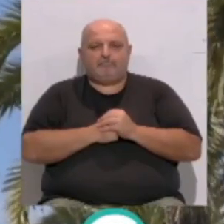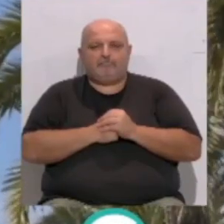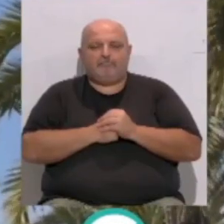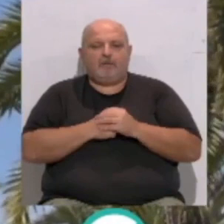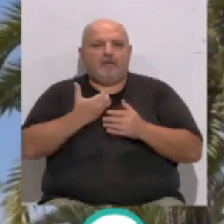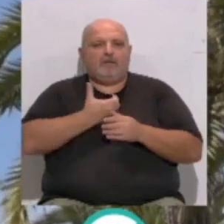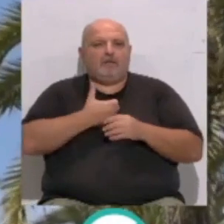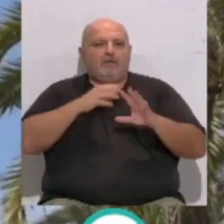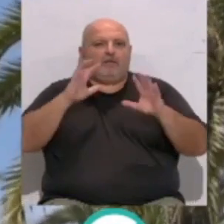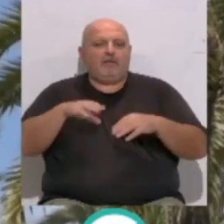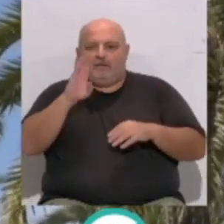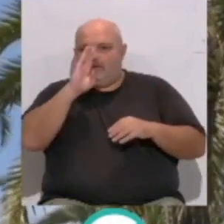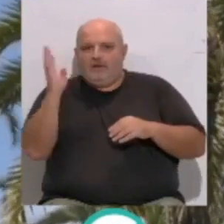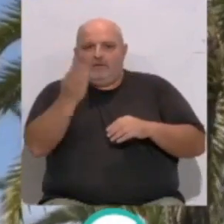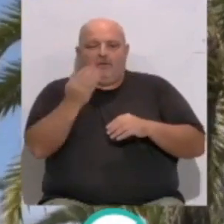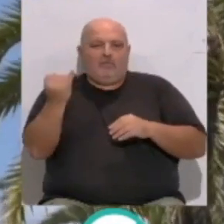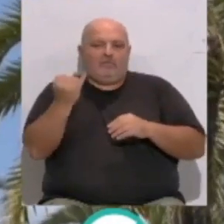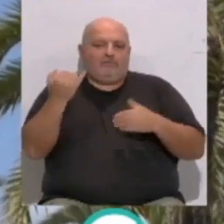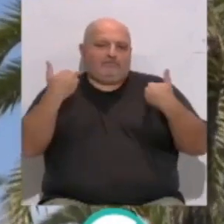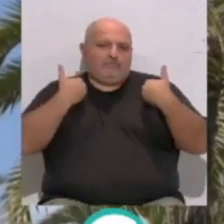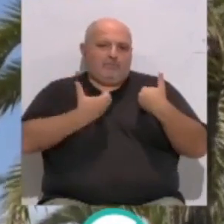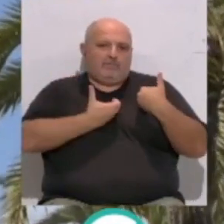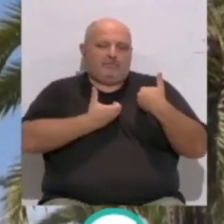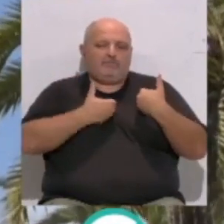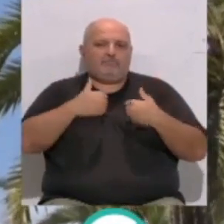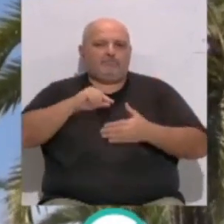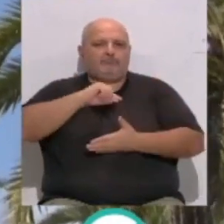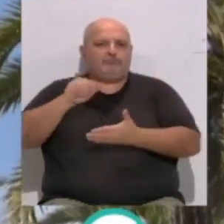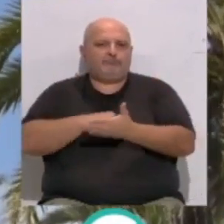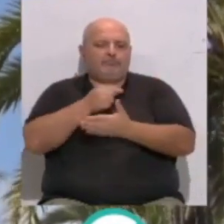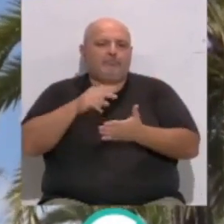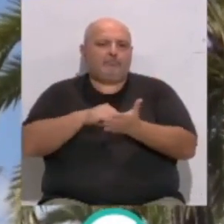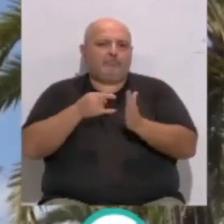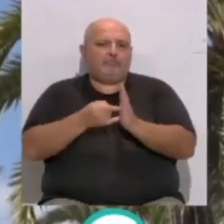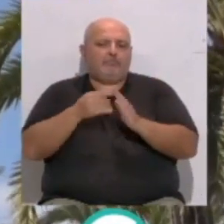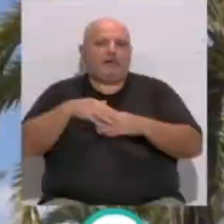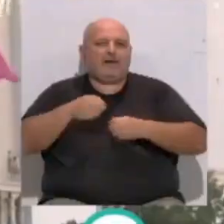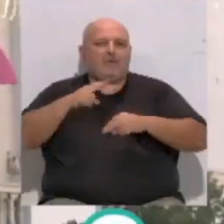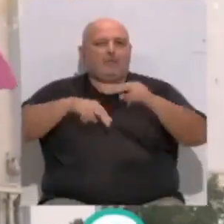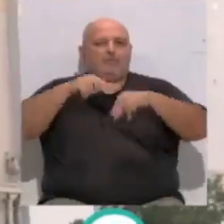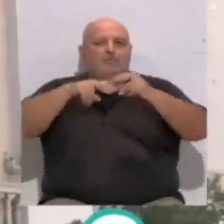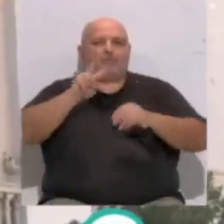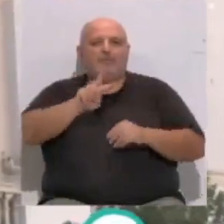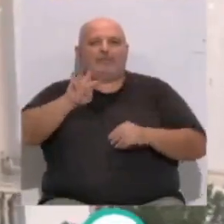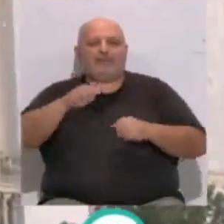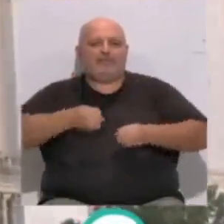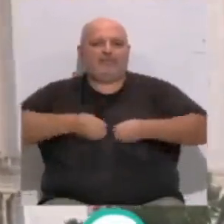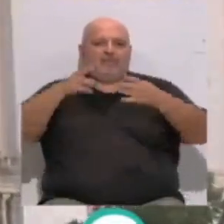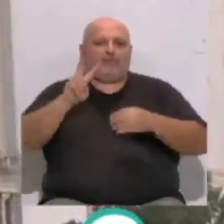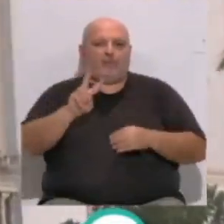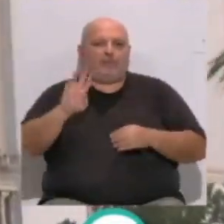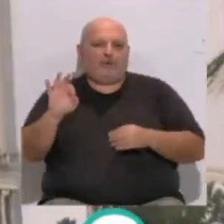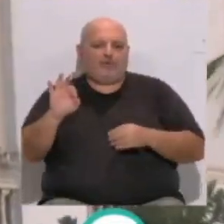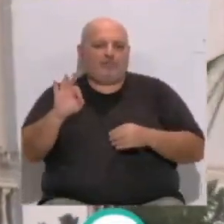El Ayuntamiento, a través de la Junta de Gobierno Local, ha aprobado la contratación del proyecto para la construcción de 23 viviendas protegidas